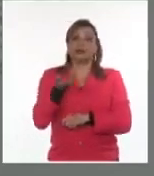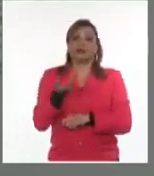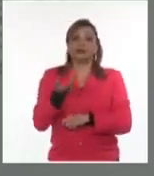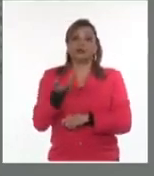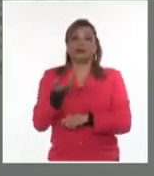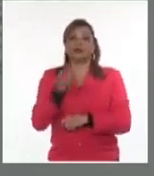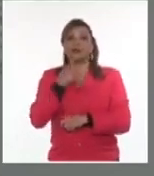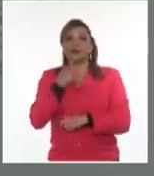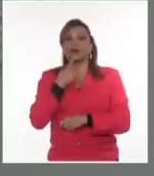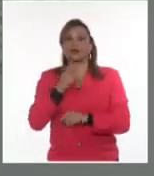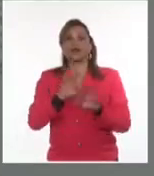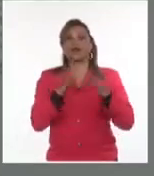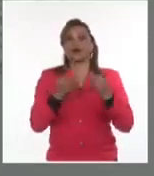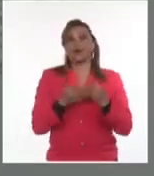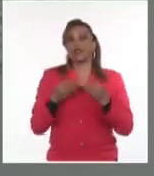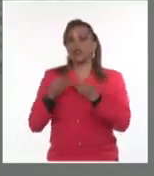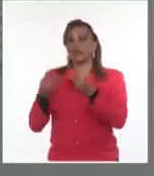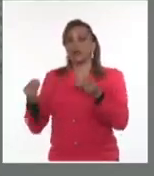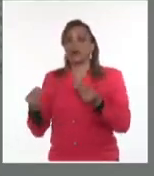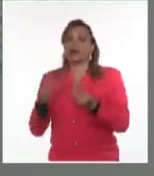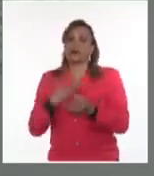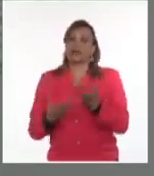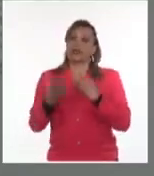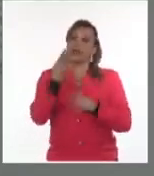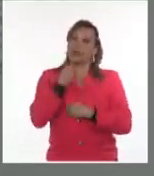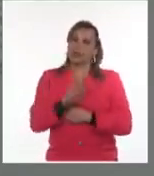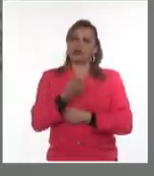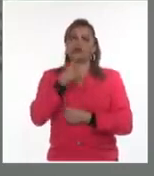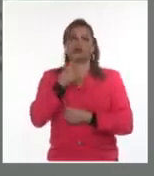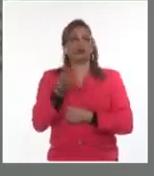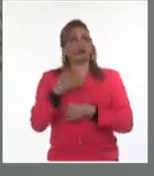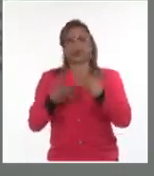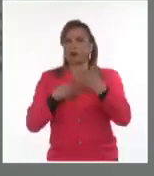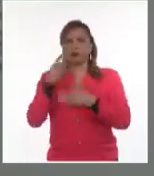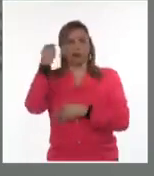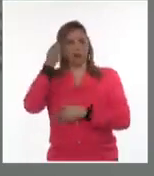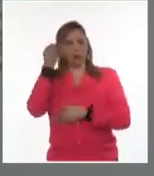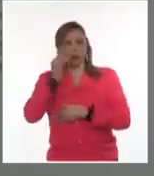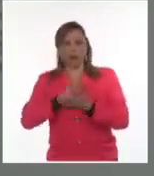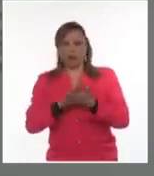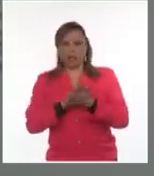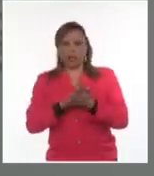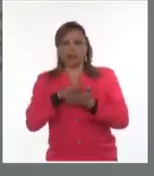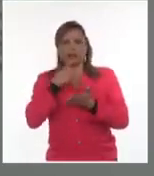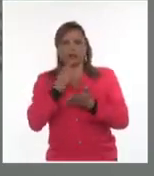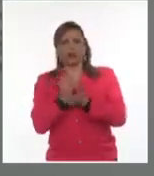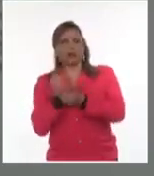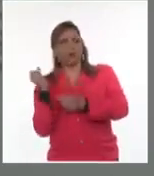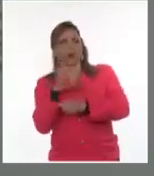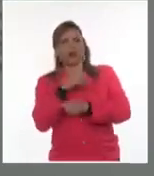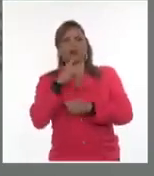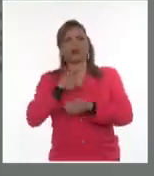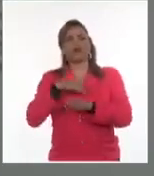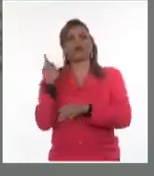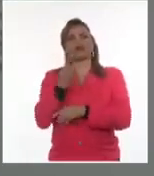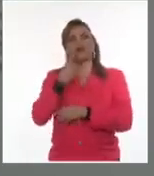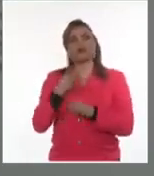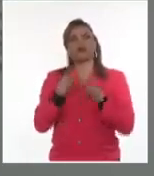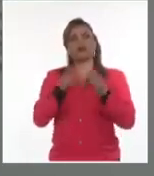faltaría nada a la familia que recibíamos un apoyo total financiero de que estaba, había un fondo para eso, para todo ese tipo de contingencia.